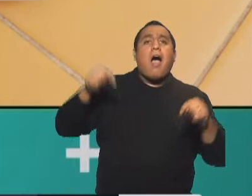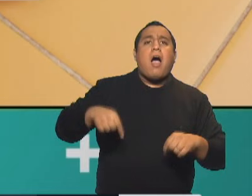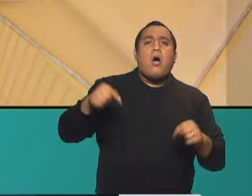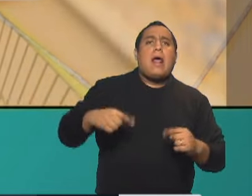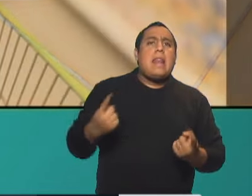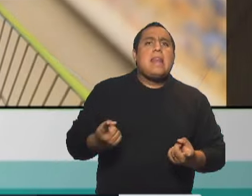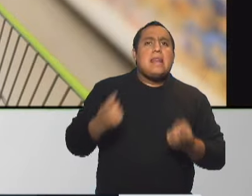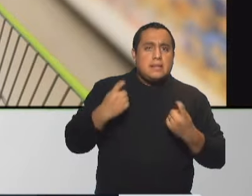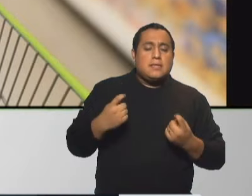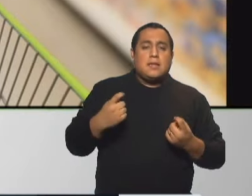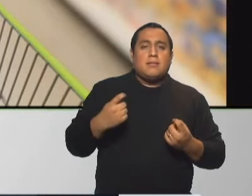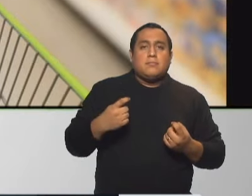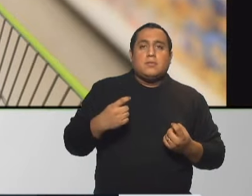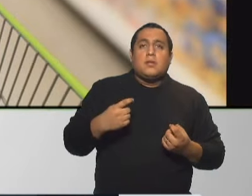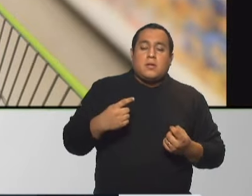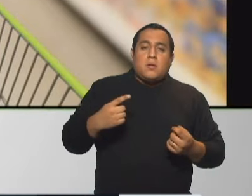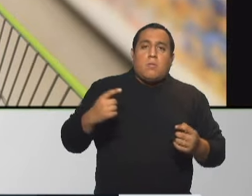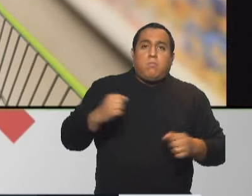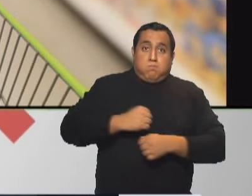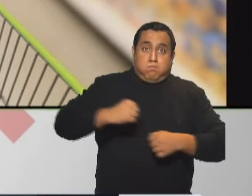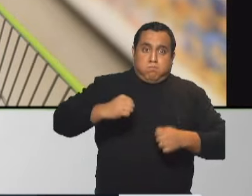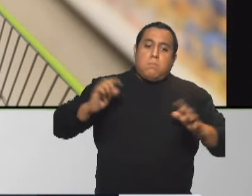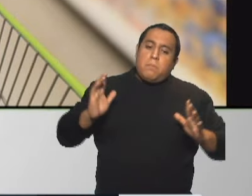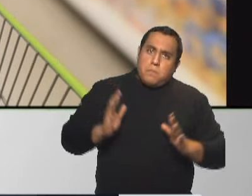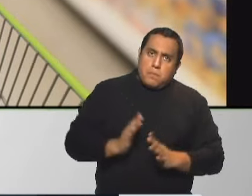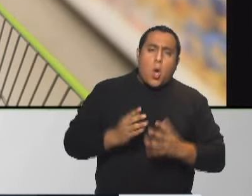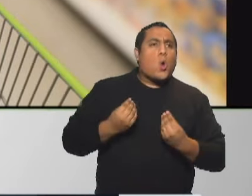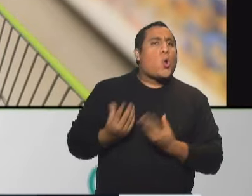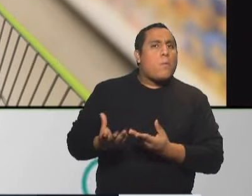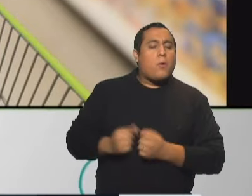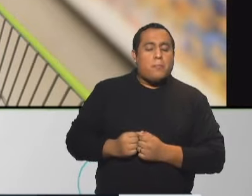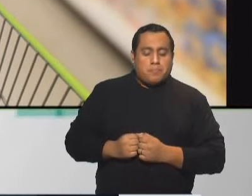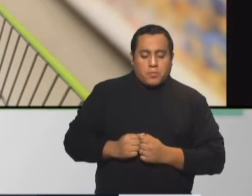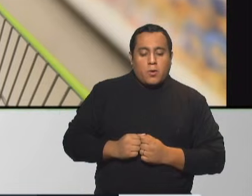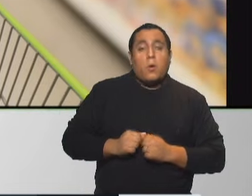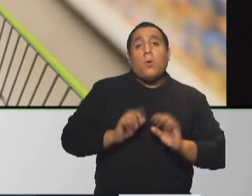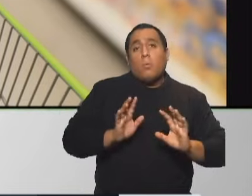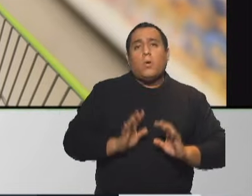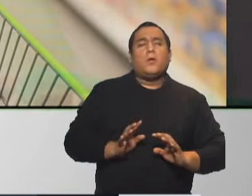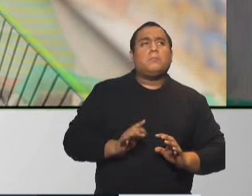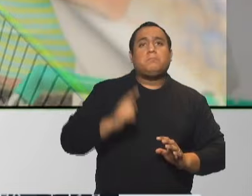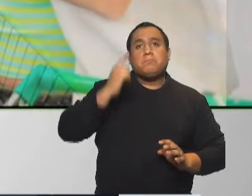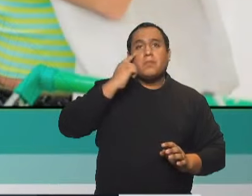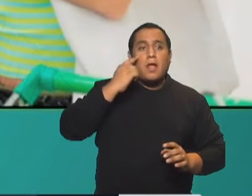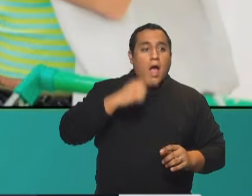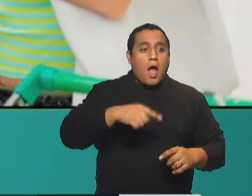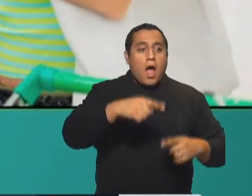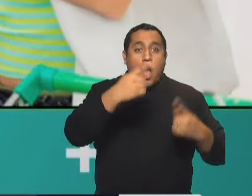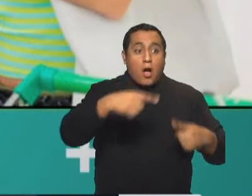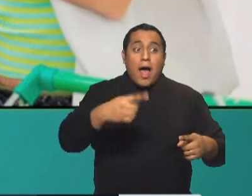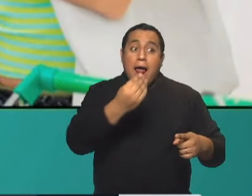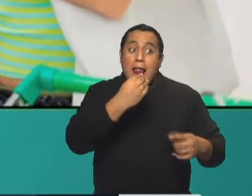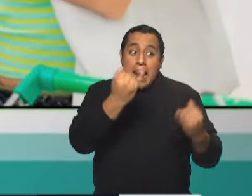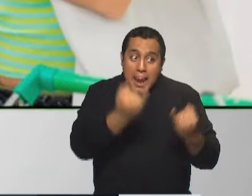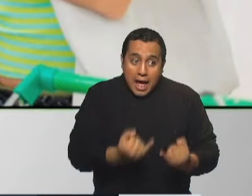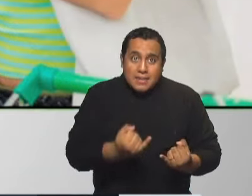necesitando iniciar un plan de descenso de peso? Bueno, no basarse en alimentos light, primero y